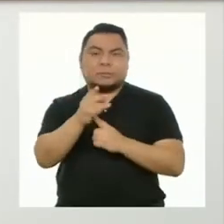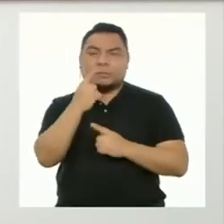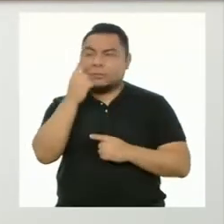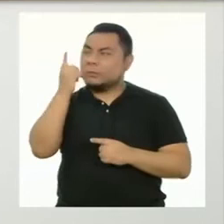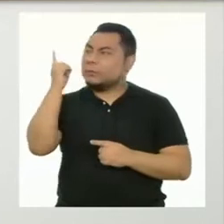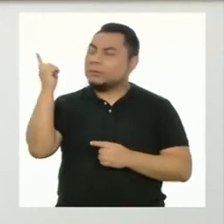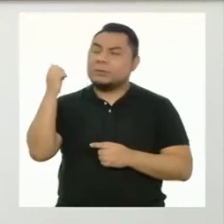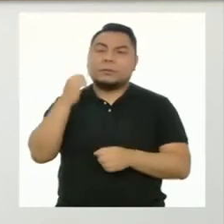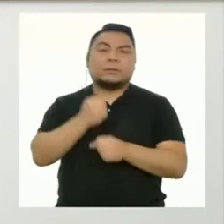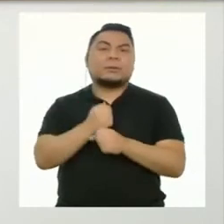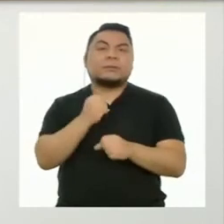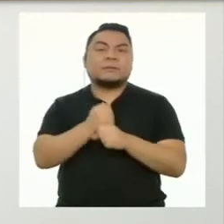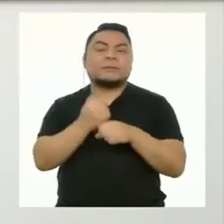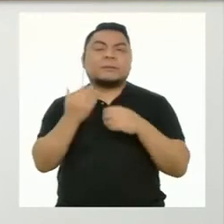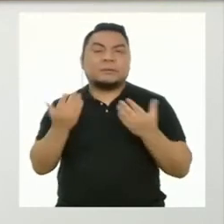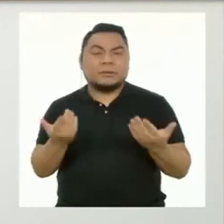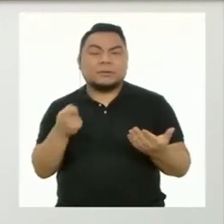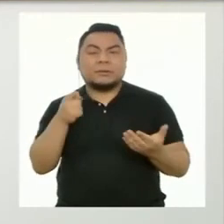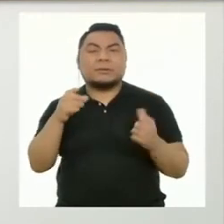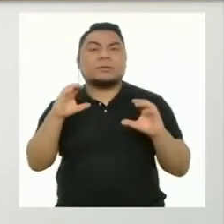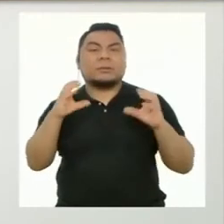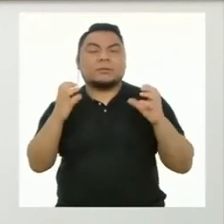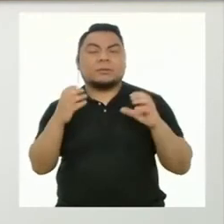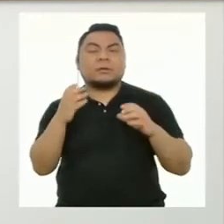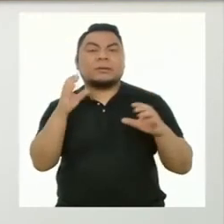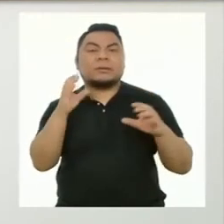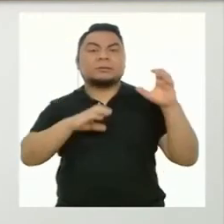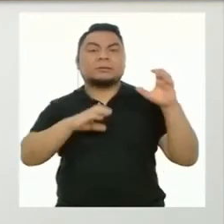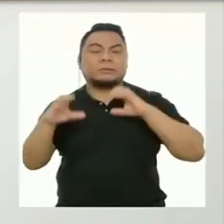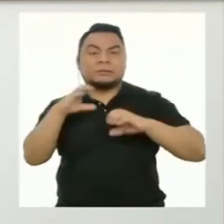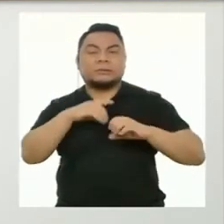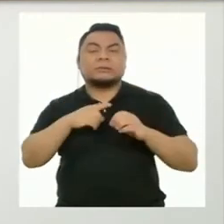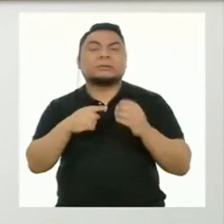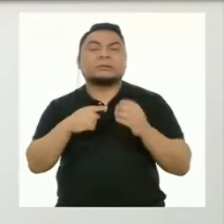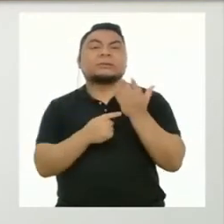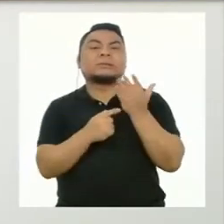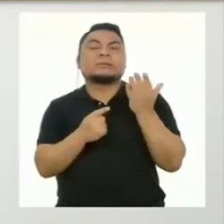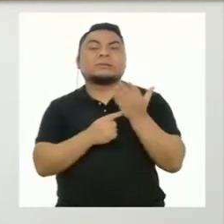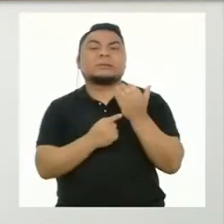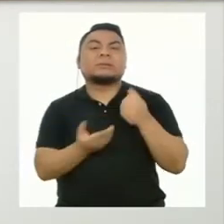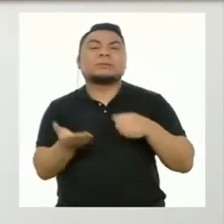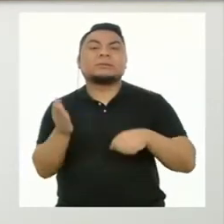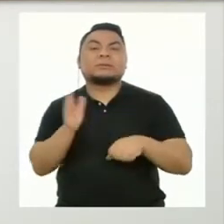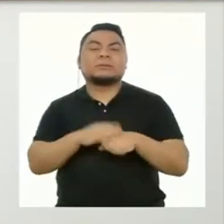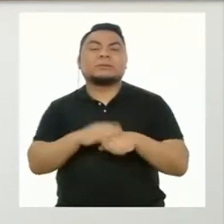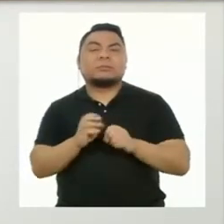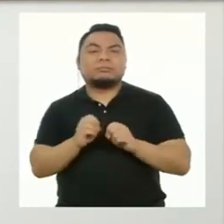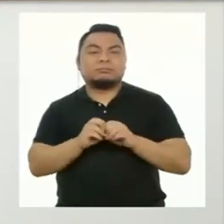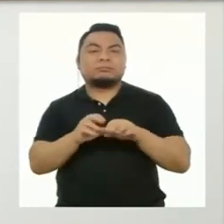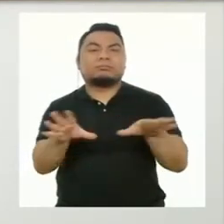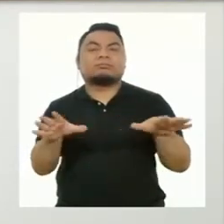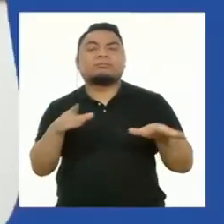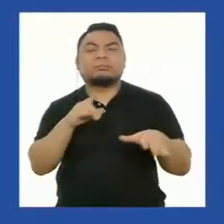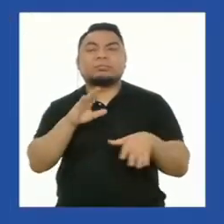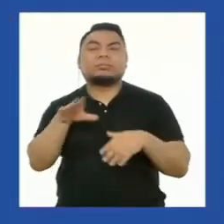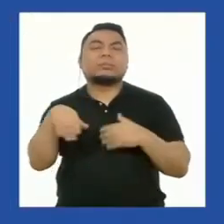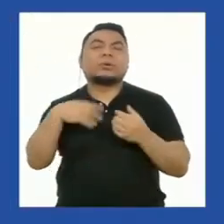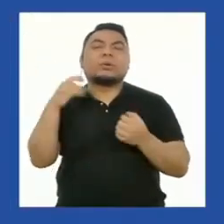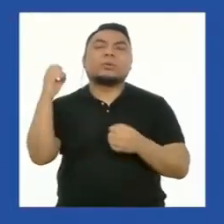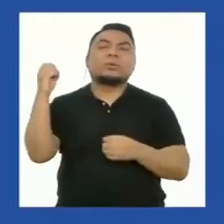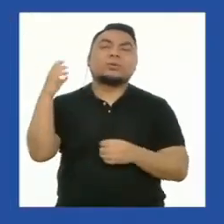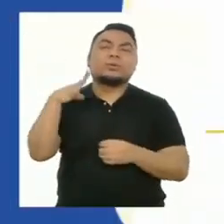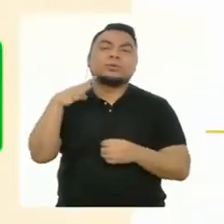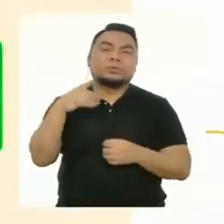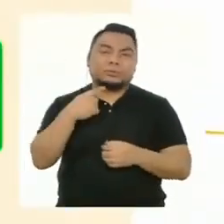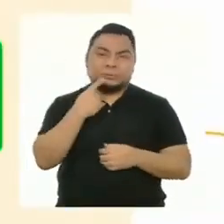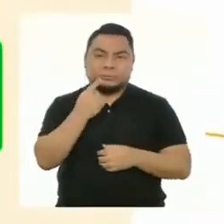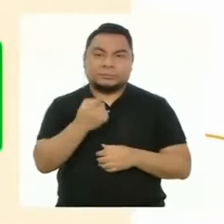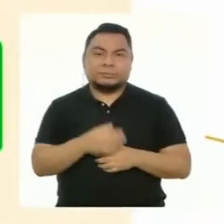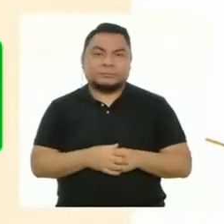partir de lo que trabajamos en el curso de Ciencia y Tecnología sobre la propagación de la luz solar.